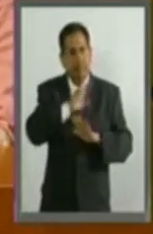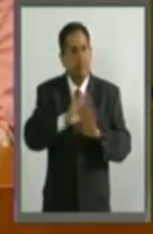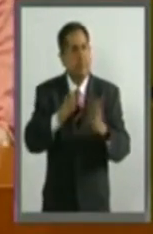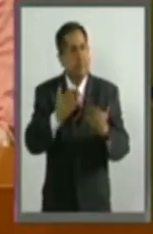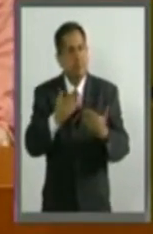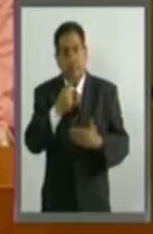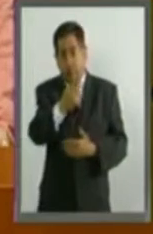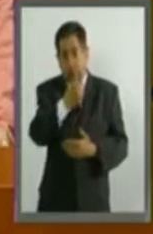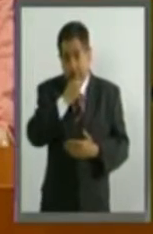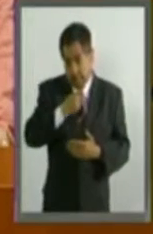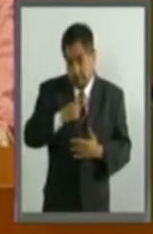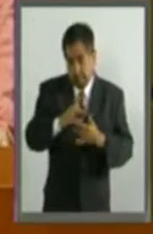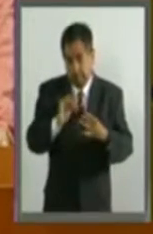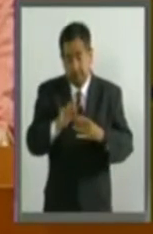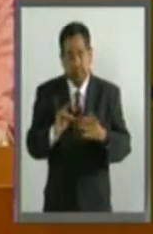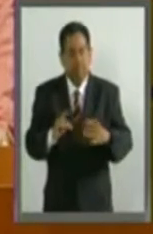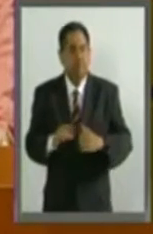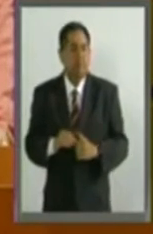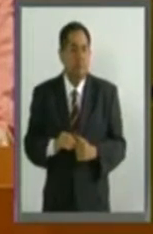usted establecido,